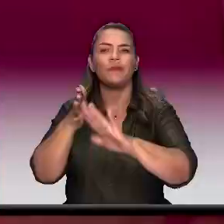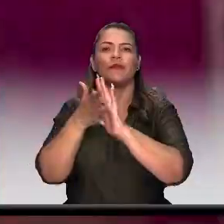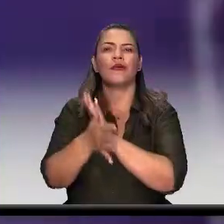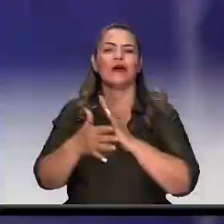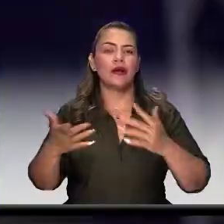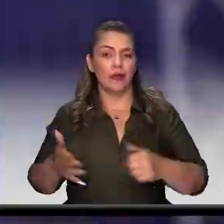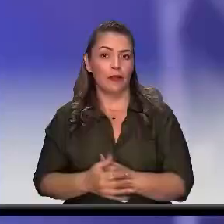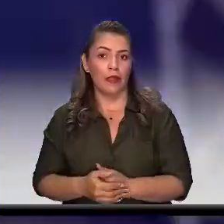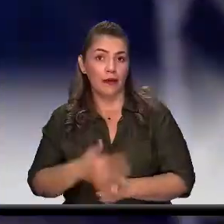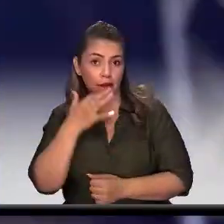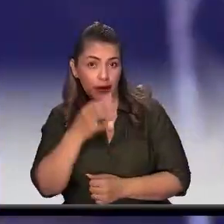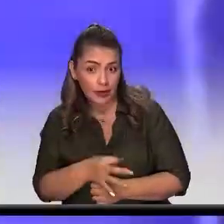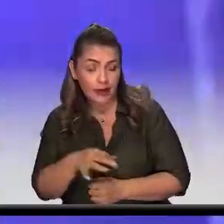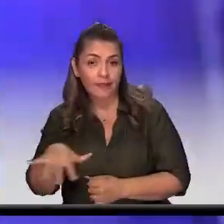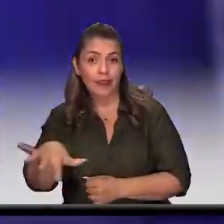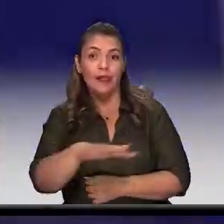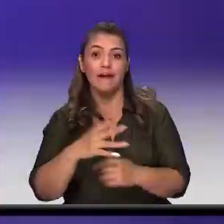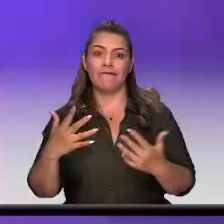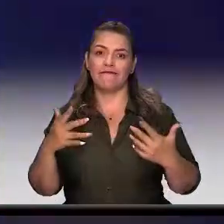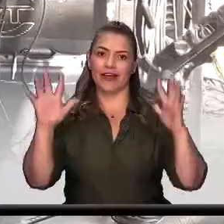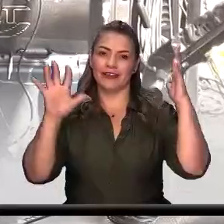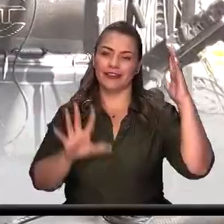estas fueron las fiestas de todos.